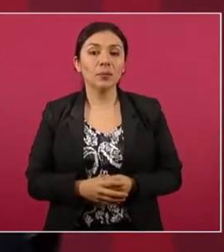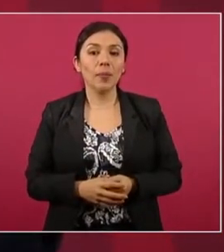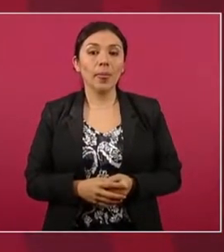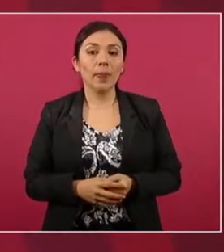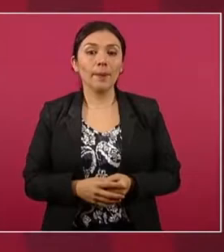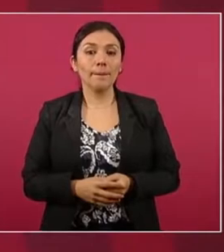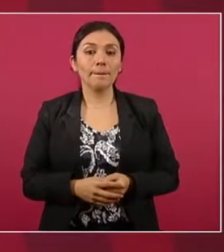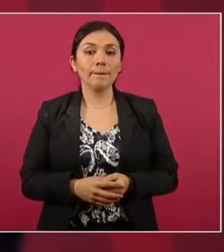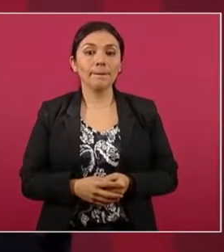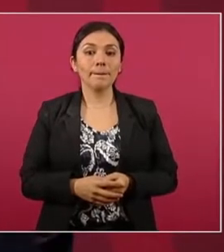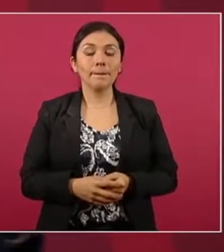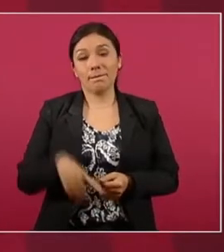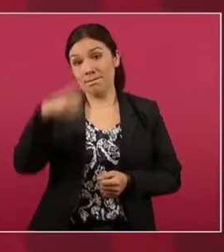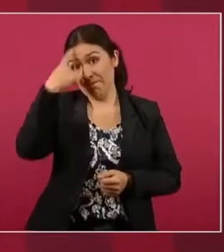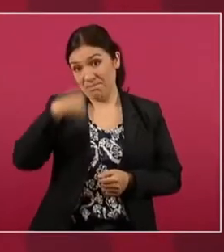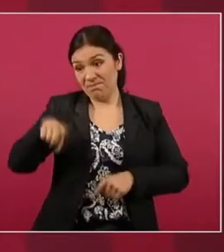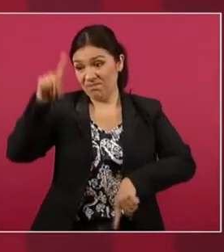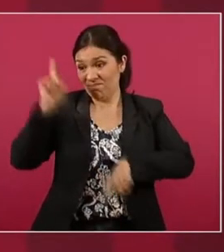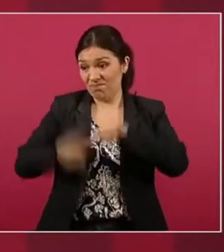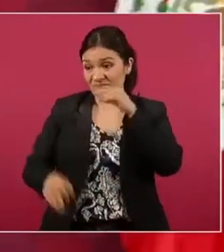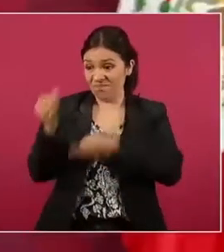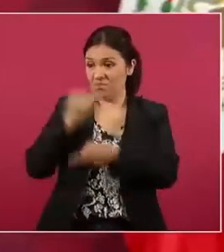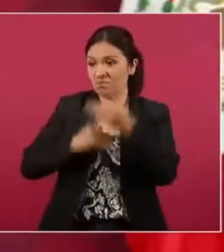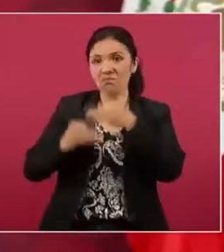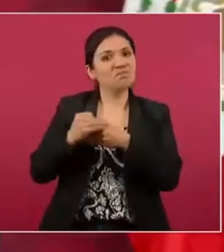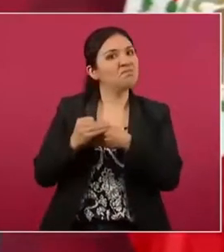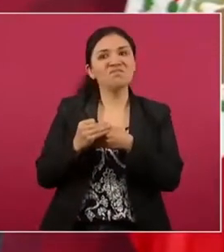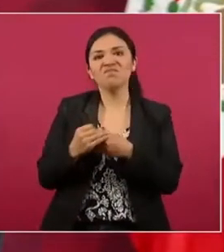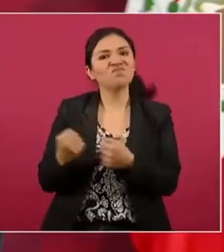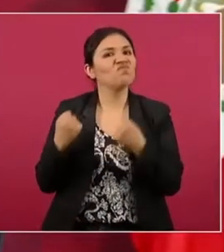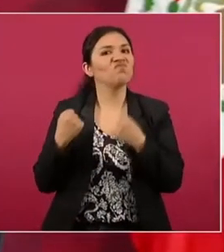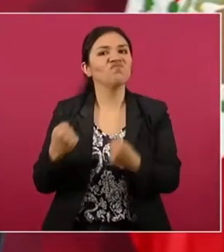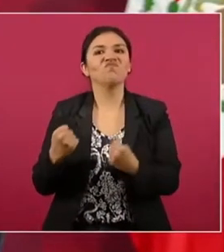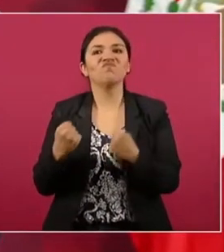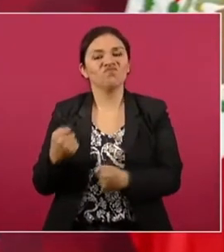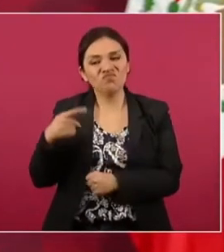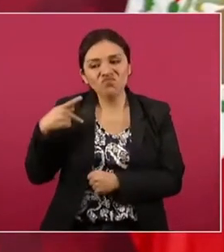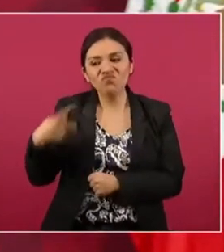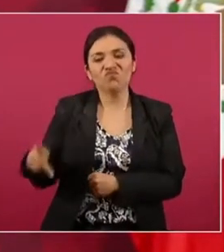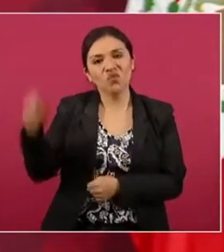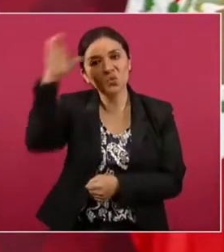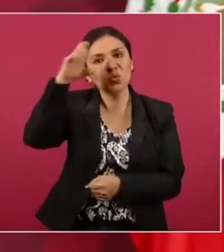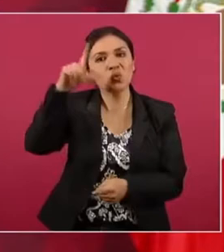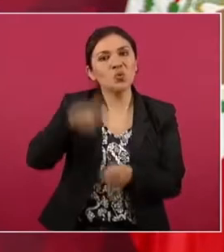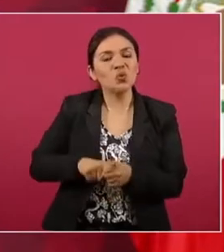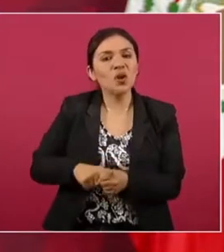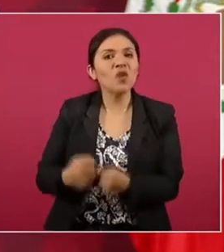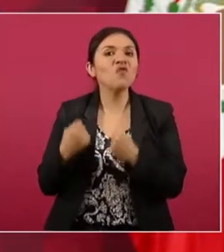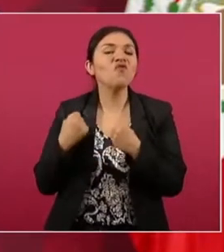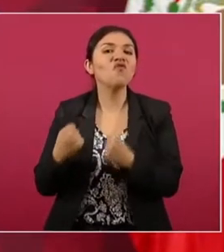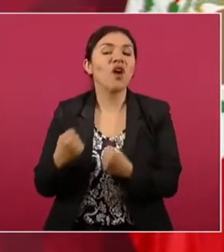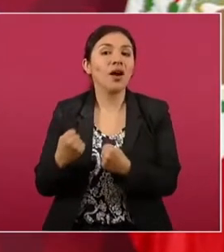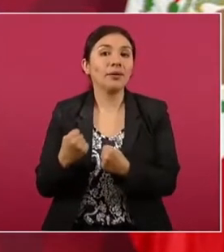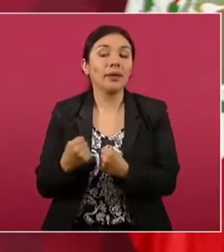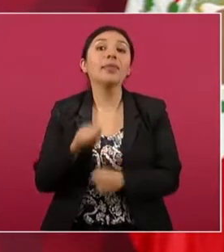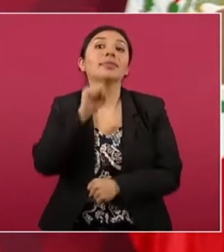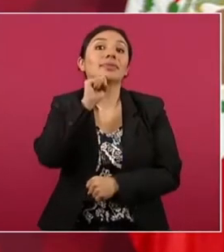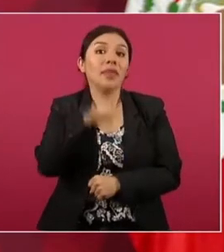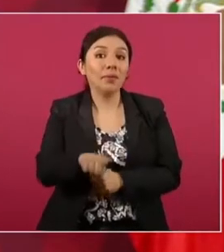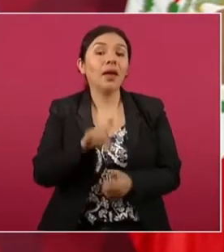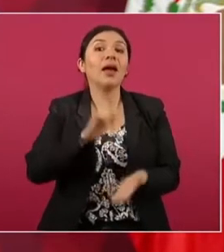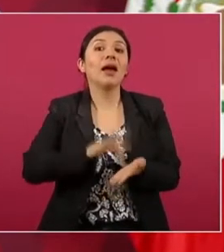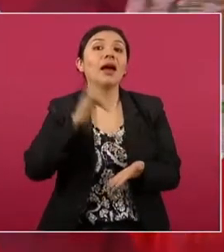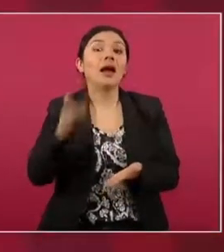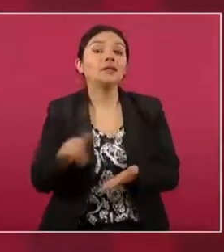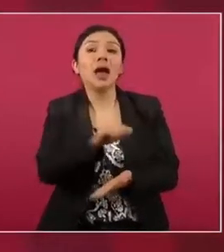Acabar con todo y también gracias a